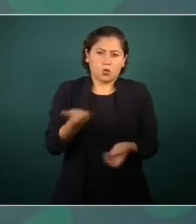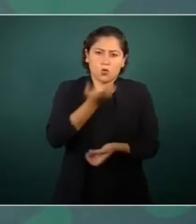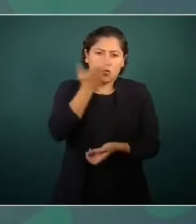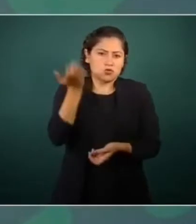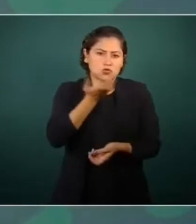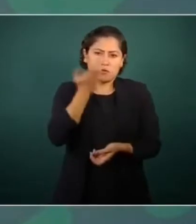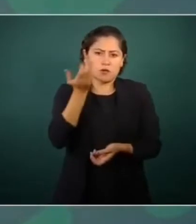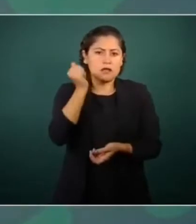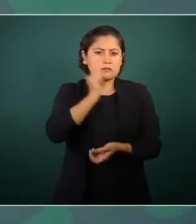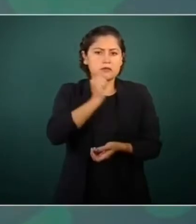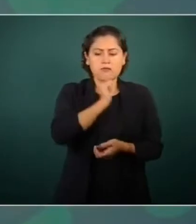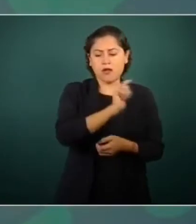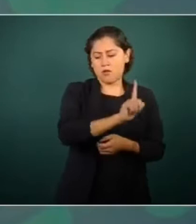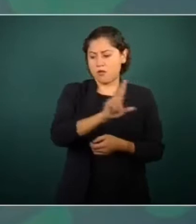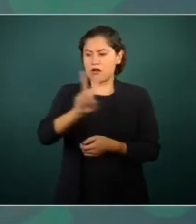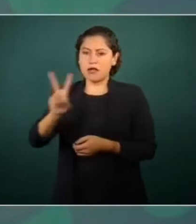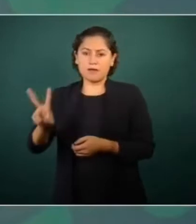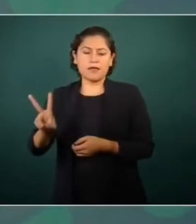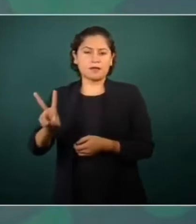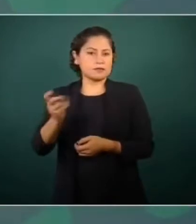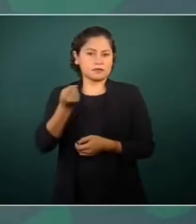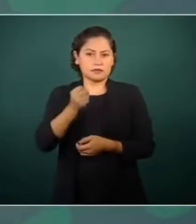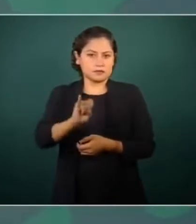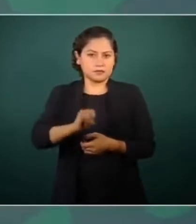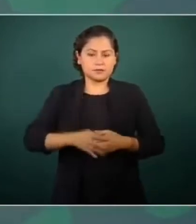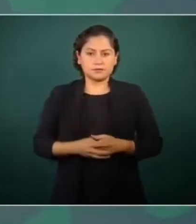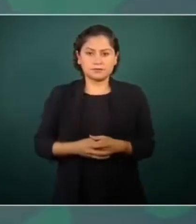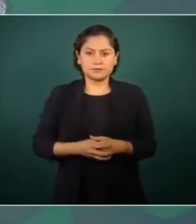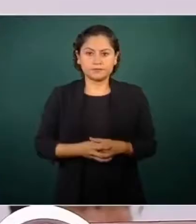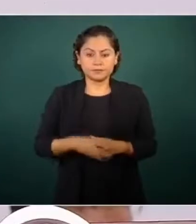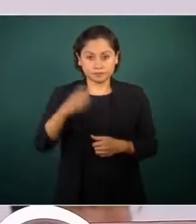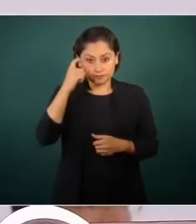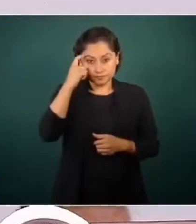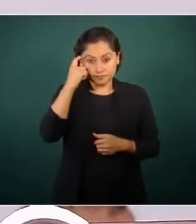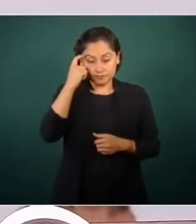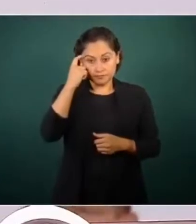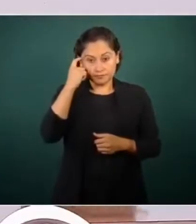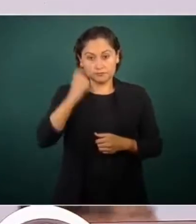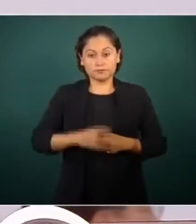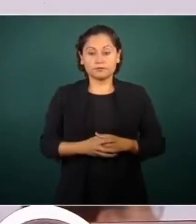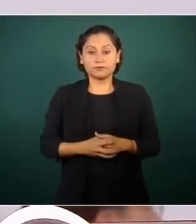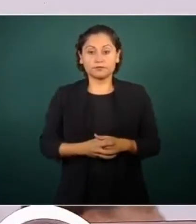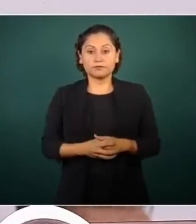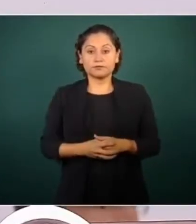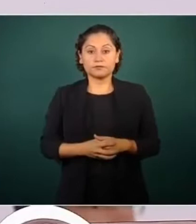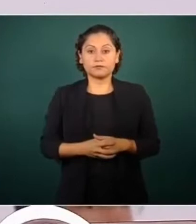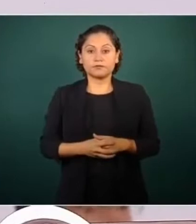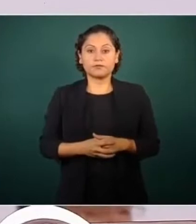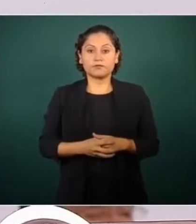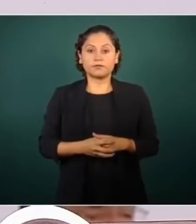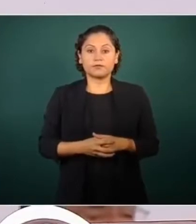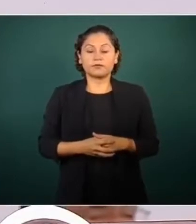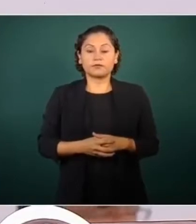lunes a viernes, y vamos también a estar en